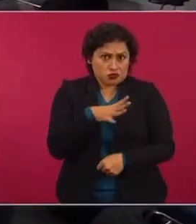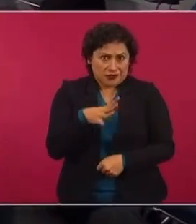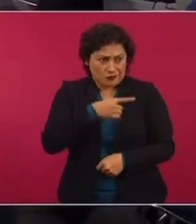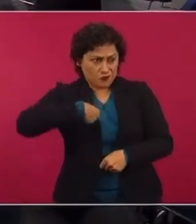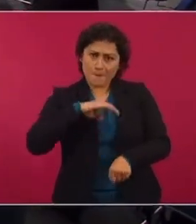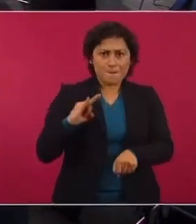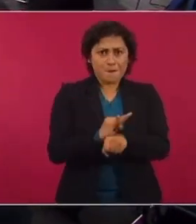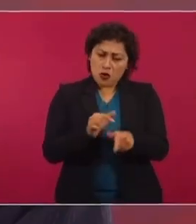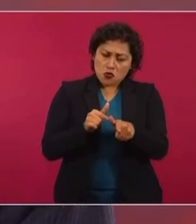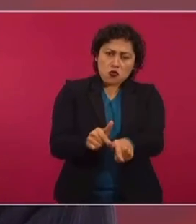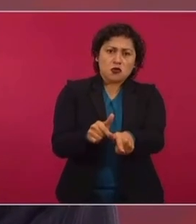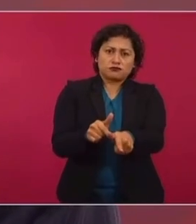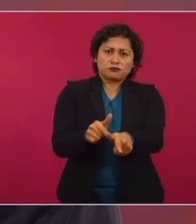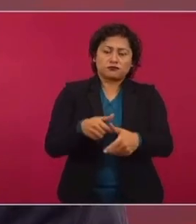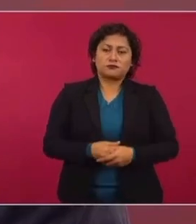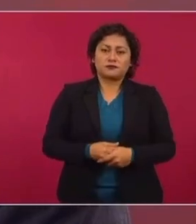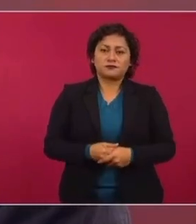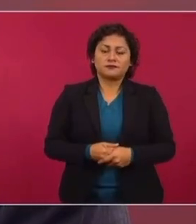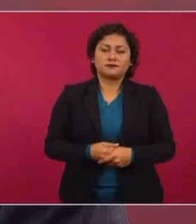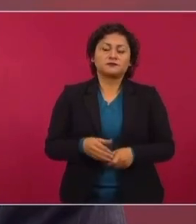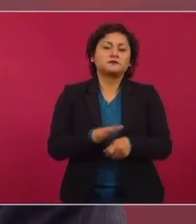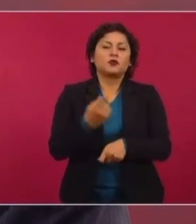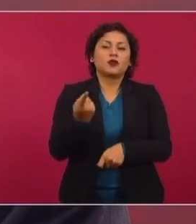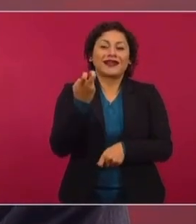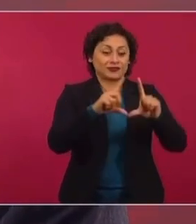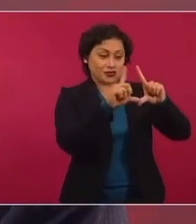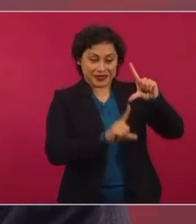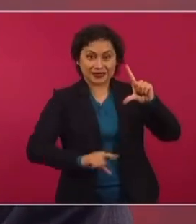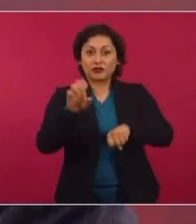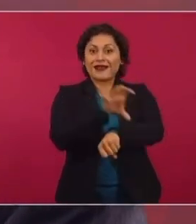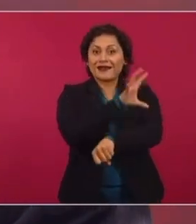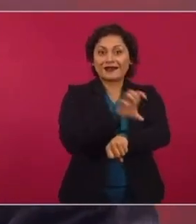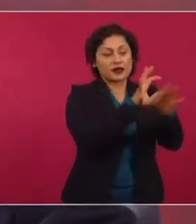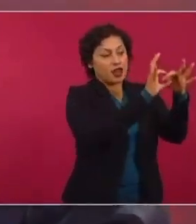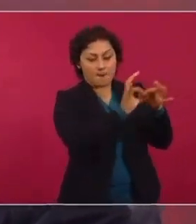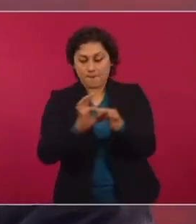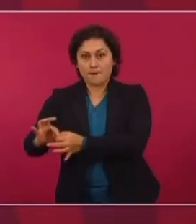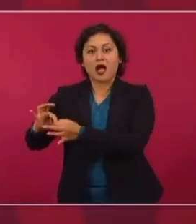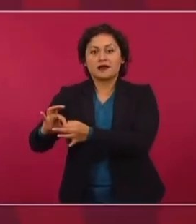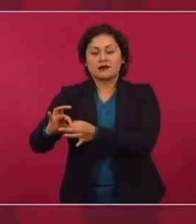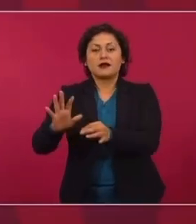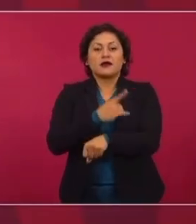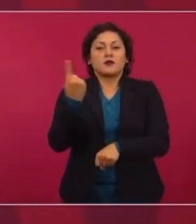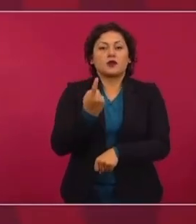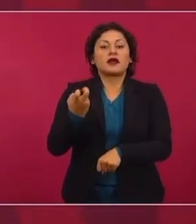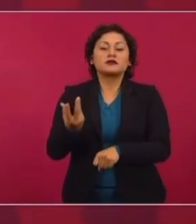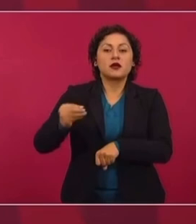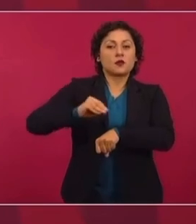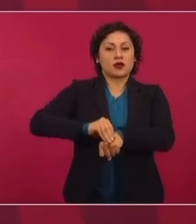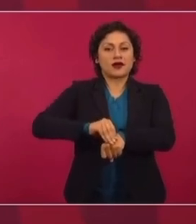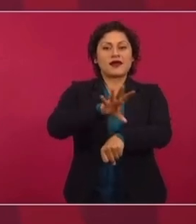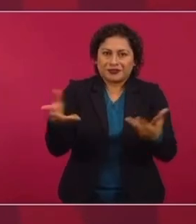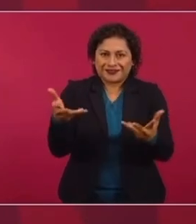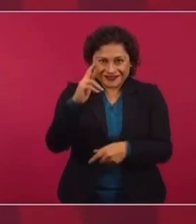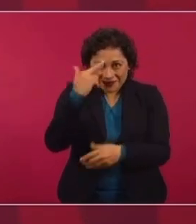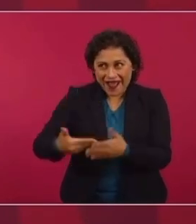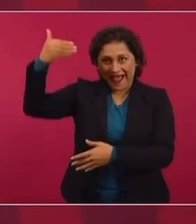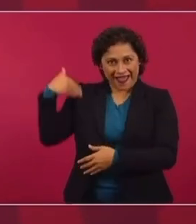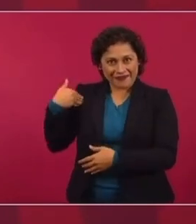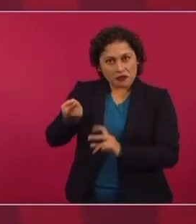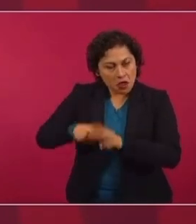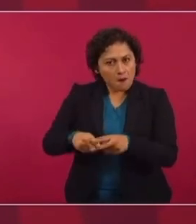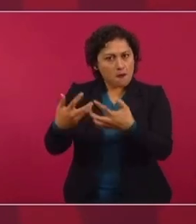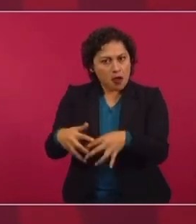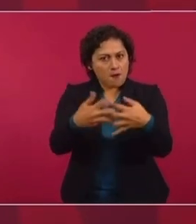a conservar. ¿Por qué nos ayuda esa red nacional? Porque podemos subir a la red energía de las hidroeléctricas. Y esa